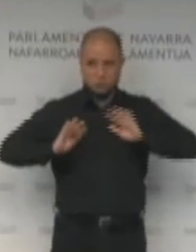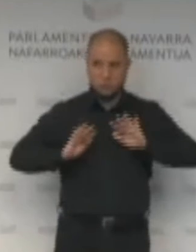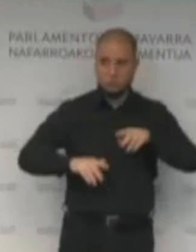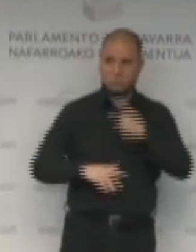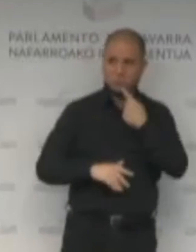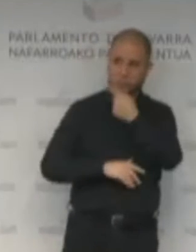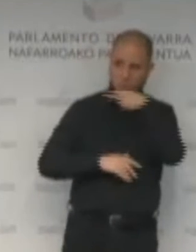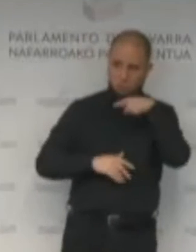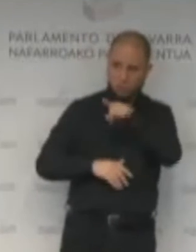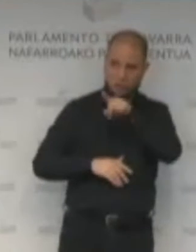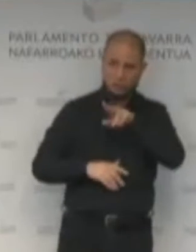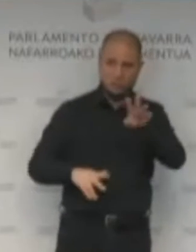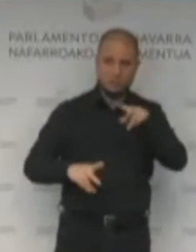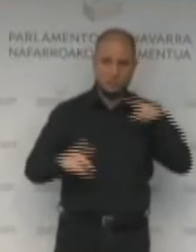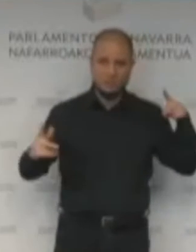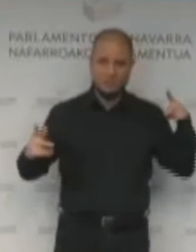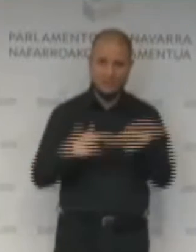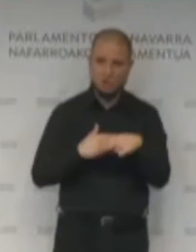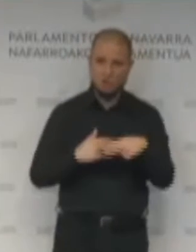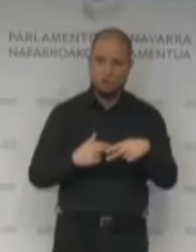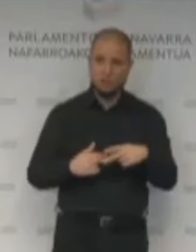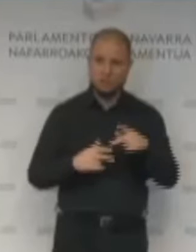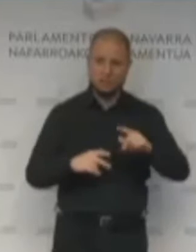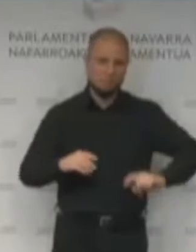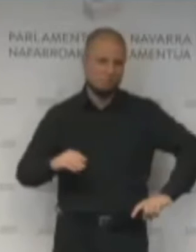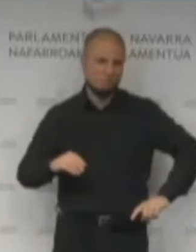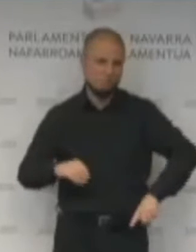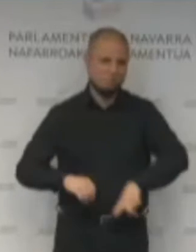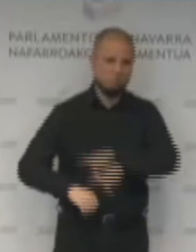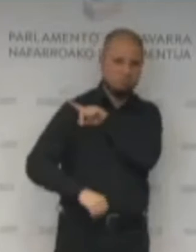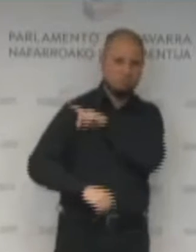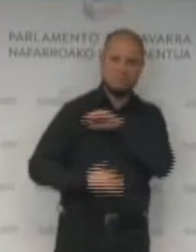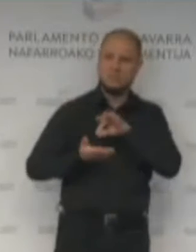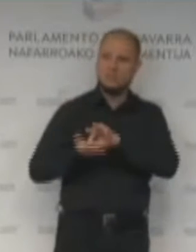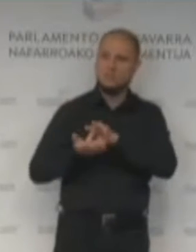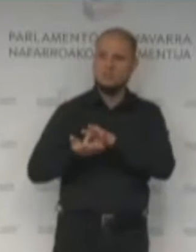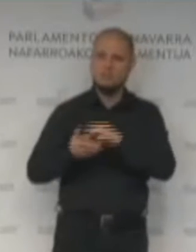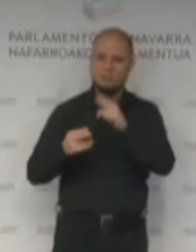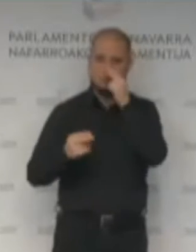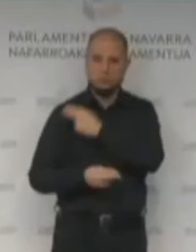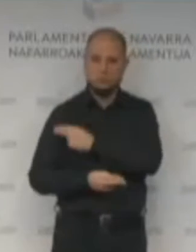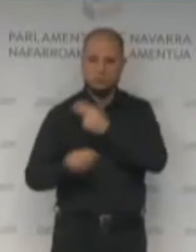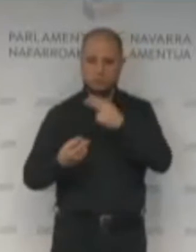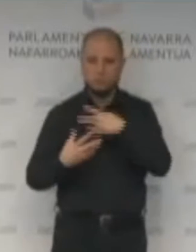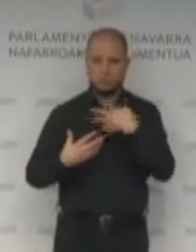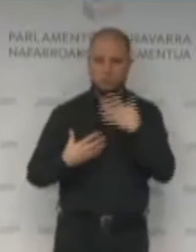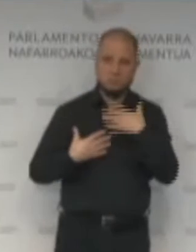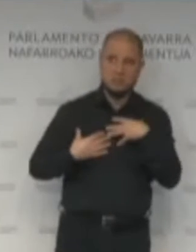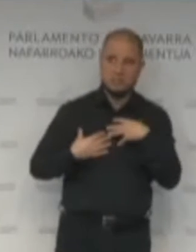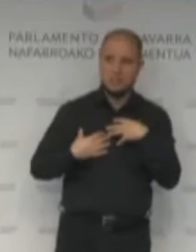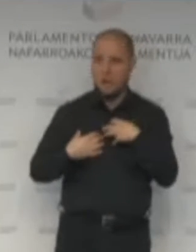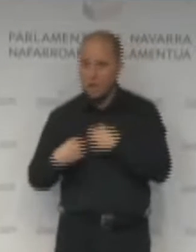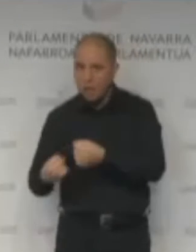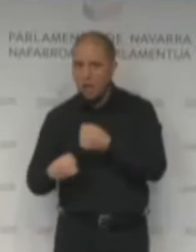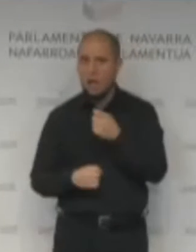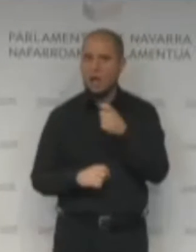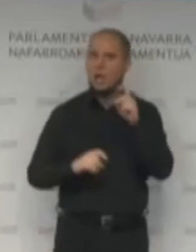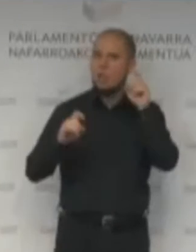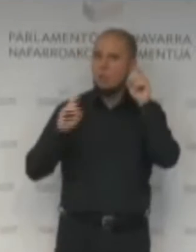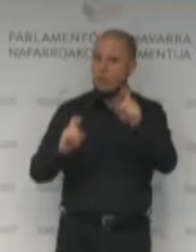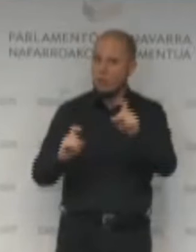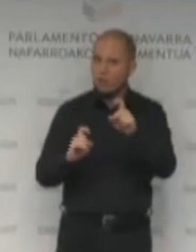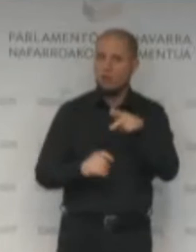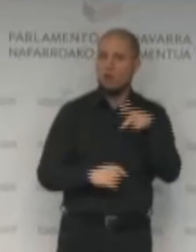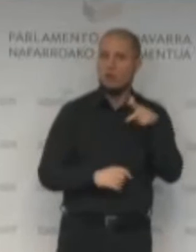lo más grande en servicios públicos como sanidad, como educación, como derechos sociales